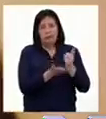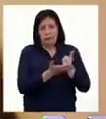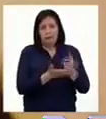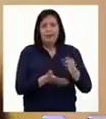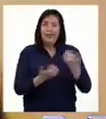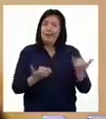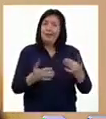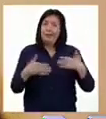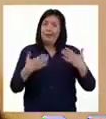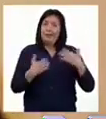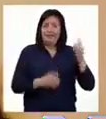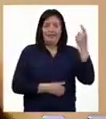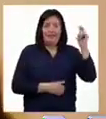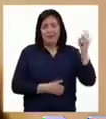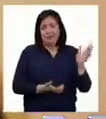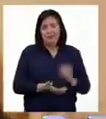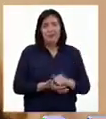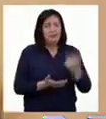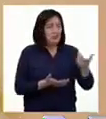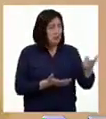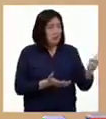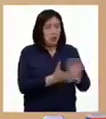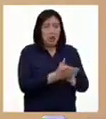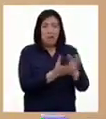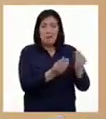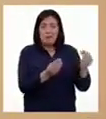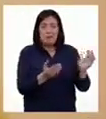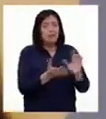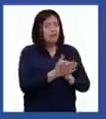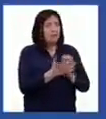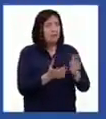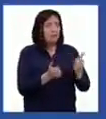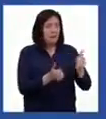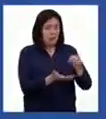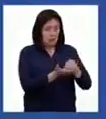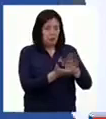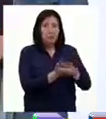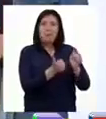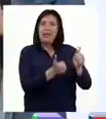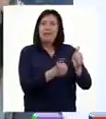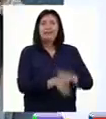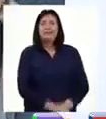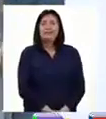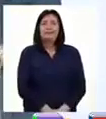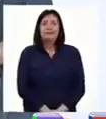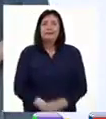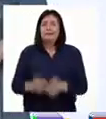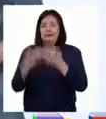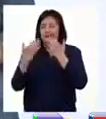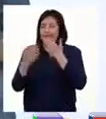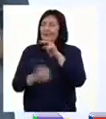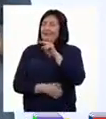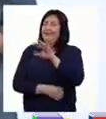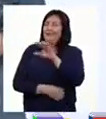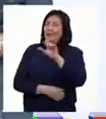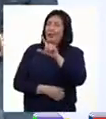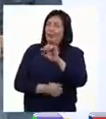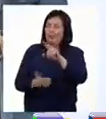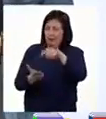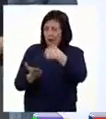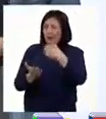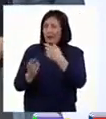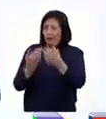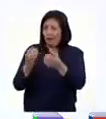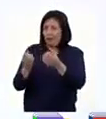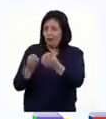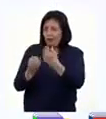Ahora estoy feliz en Trujillo. Tengo muchos amigos y muy buenas notas. Gracias, Nicole, por contarnos esta